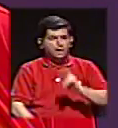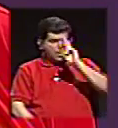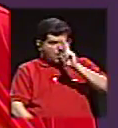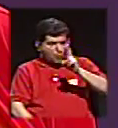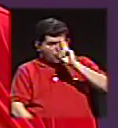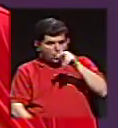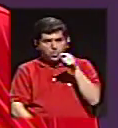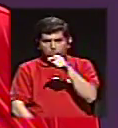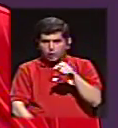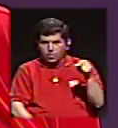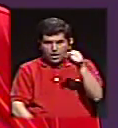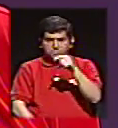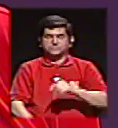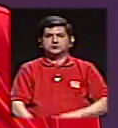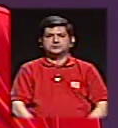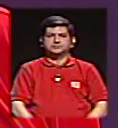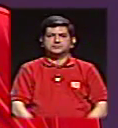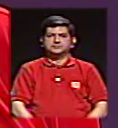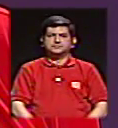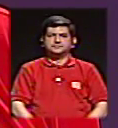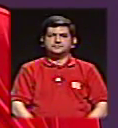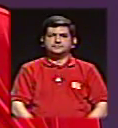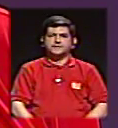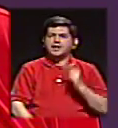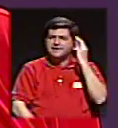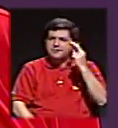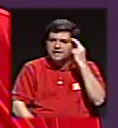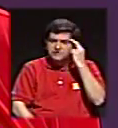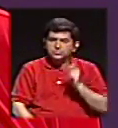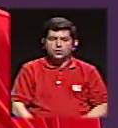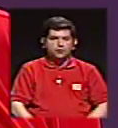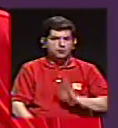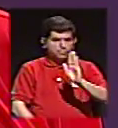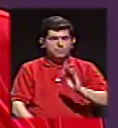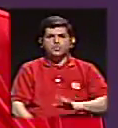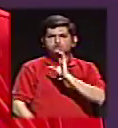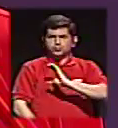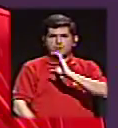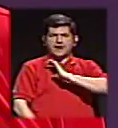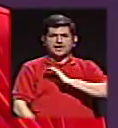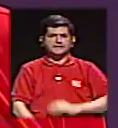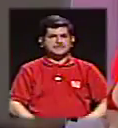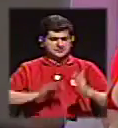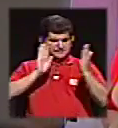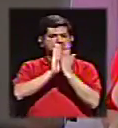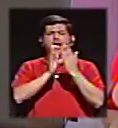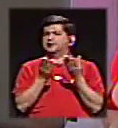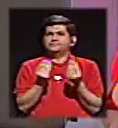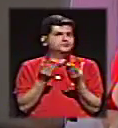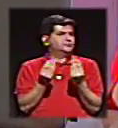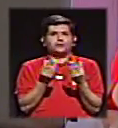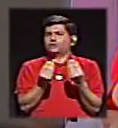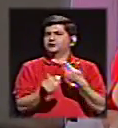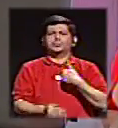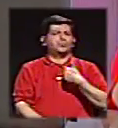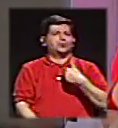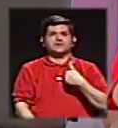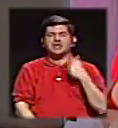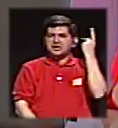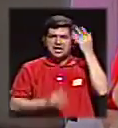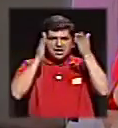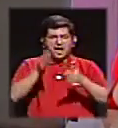Admirándolos, ¿por qué? Y admirándolas por el plante, por no tenerle miedo al